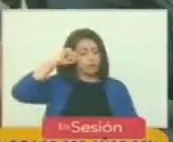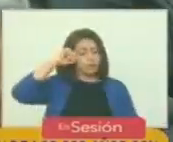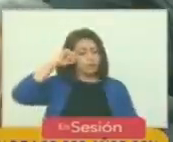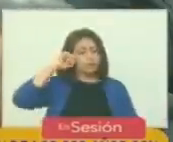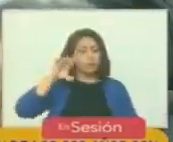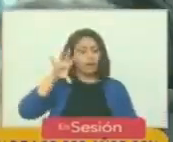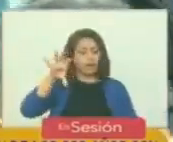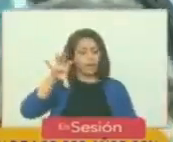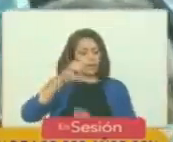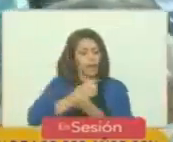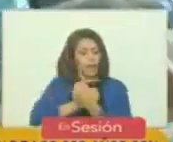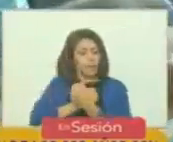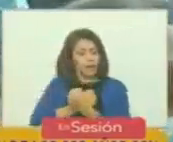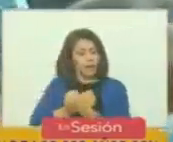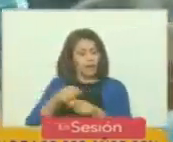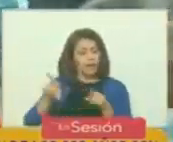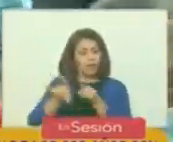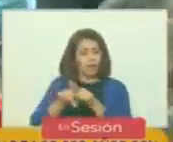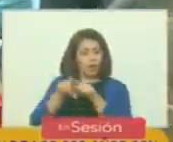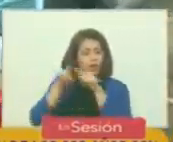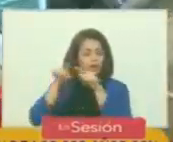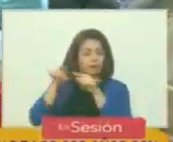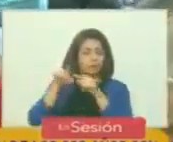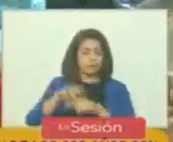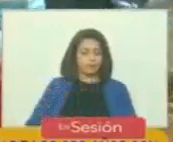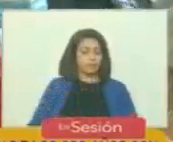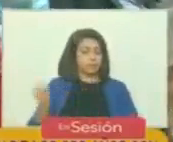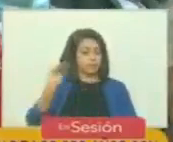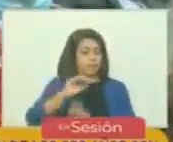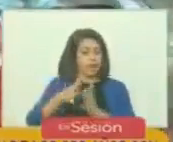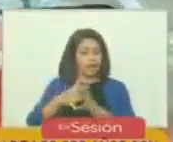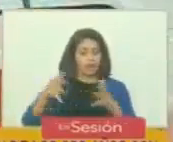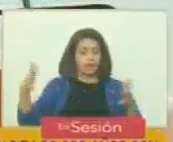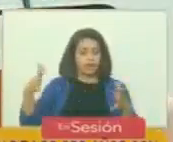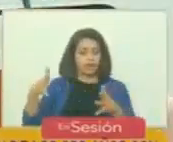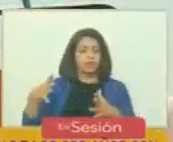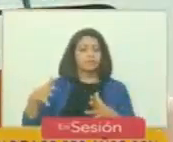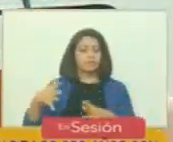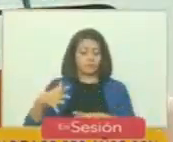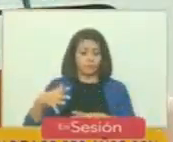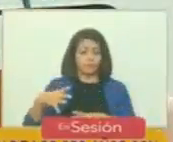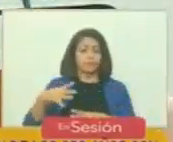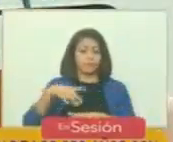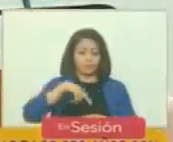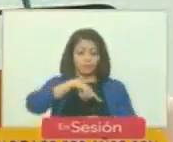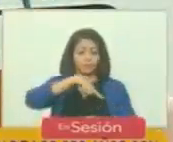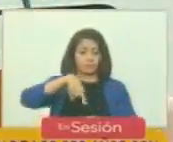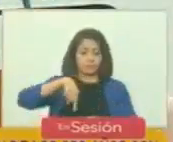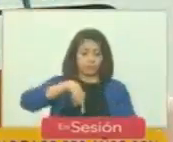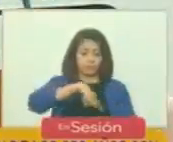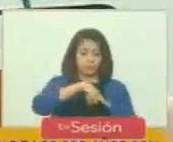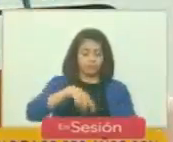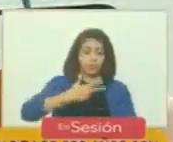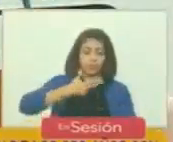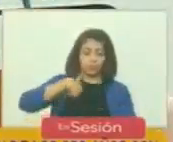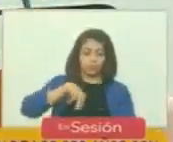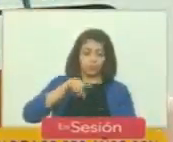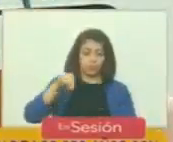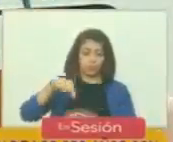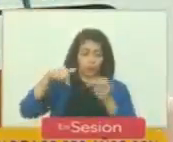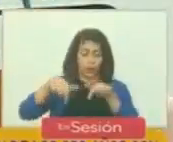patria hay que quererla como ella es más grande y largamente trascendente que nosotros